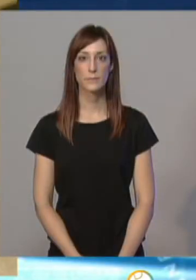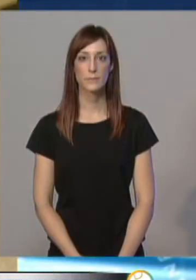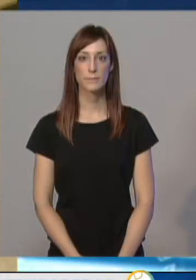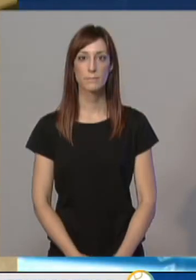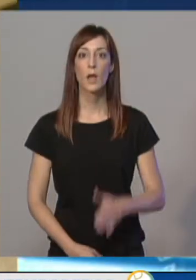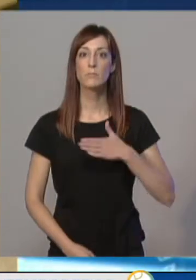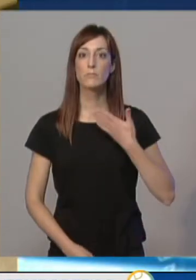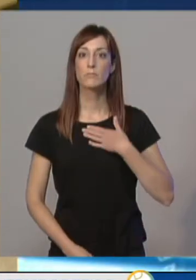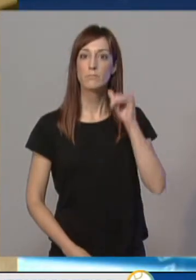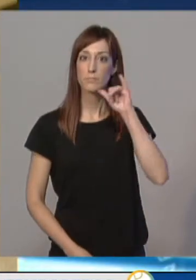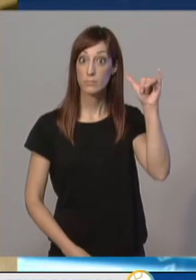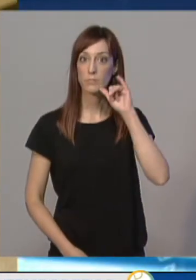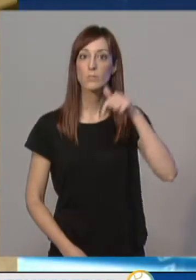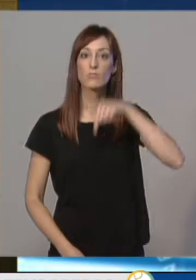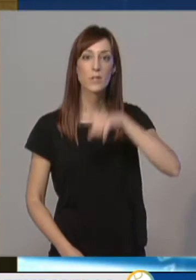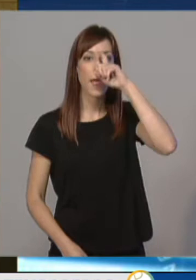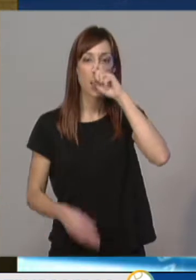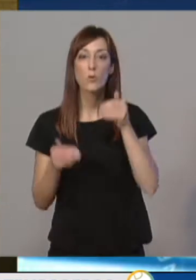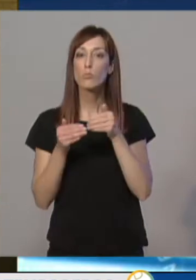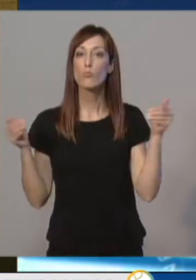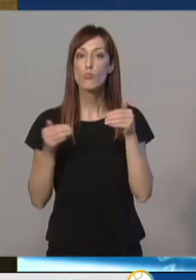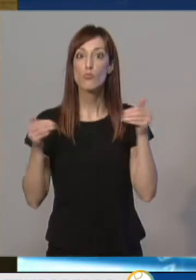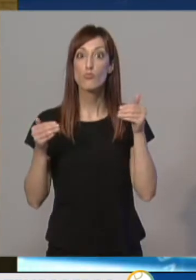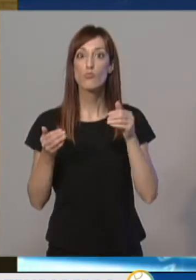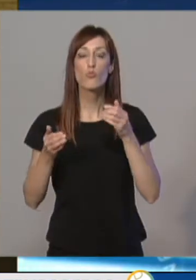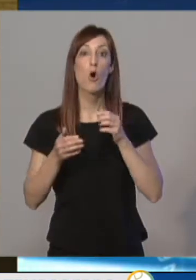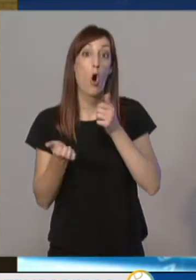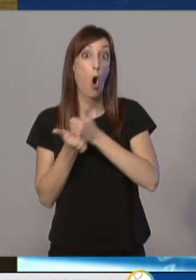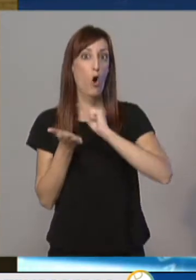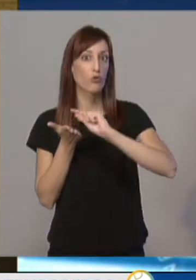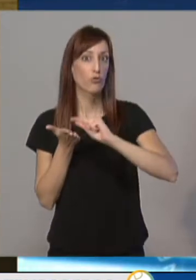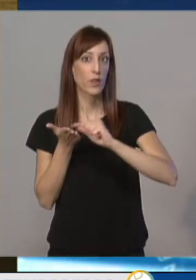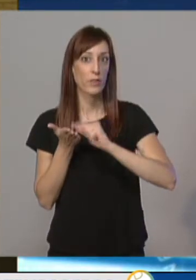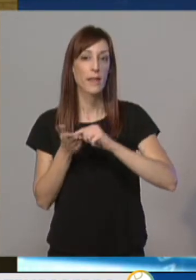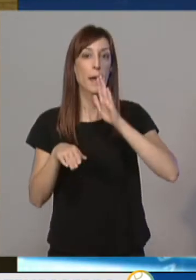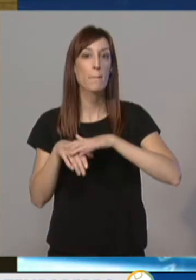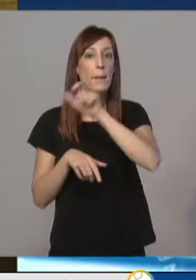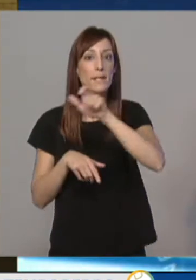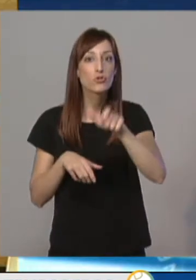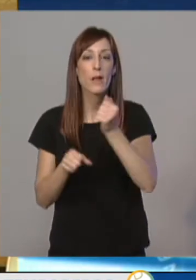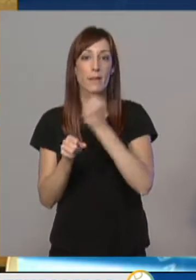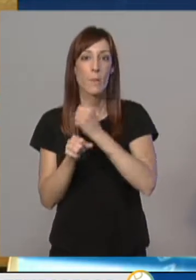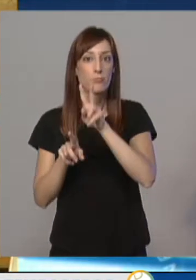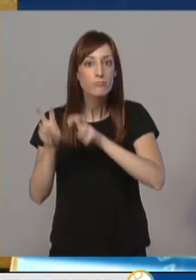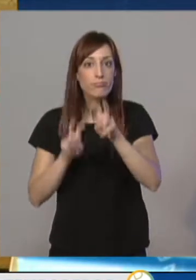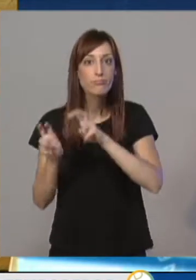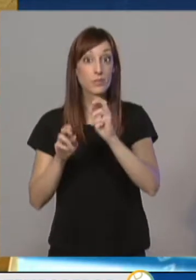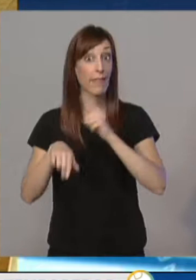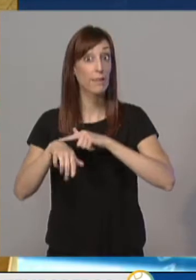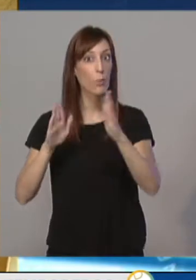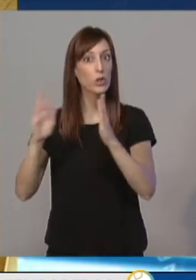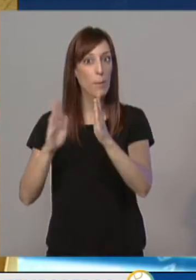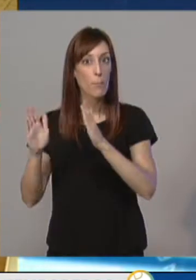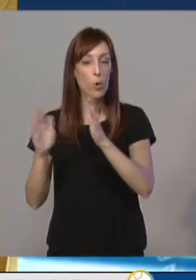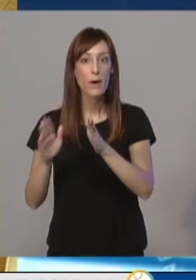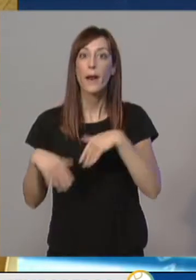Caritas La Rioja puso este año por primera vez en marcha... ...la oficina de atención al temporero... ...un espacio donde los que vienen buscando trabajo... ...tuvieran